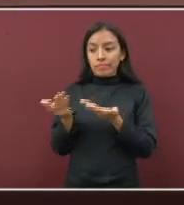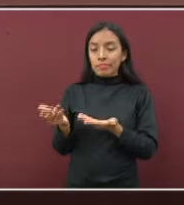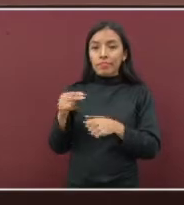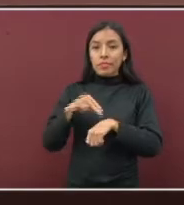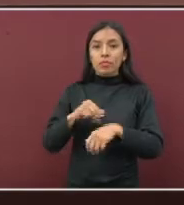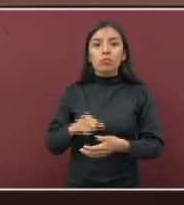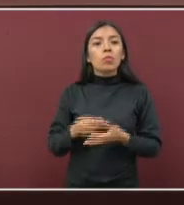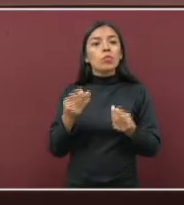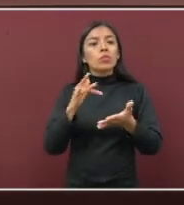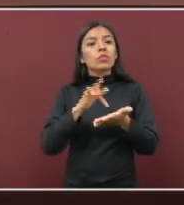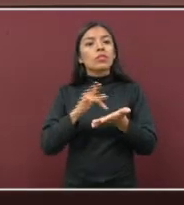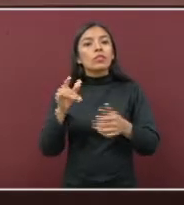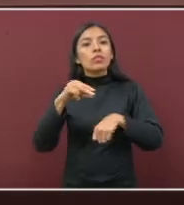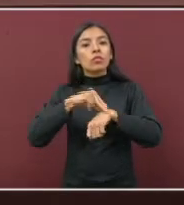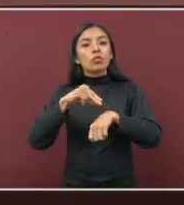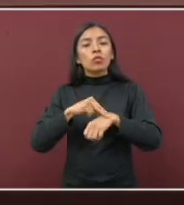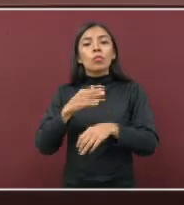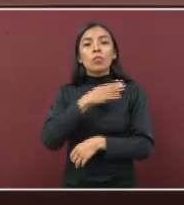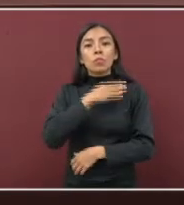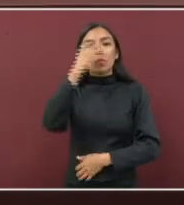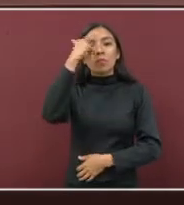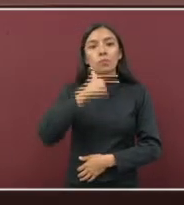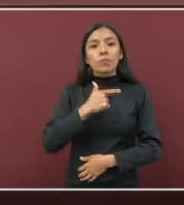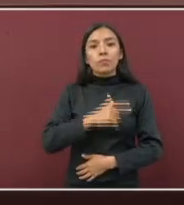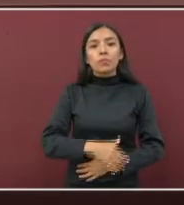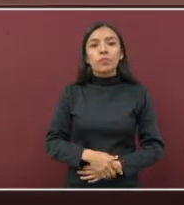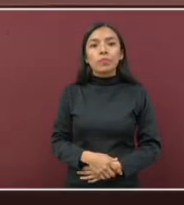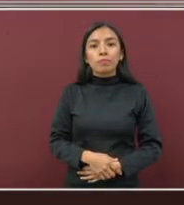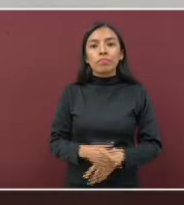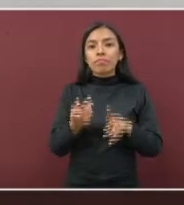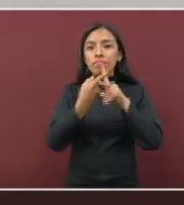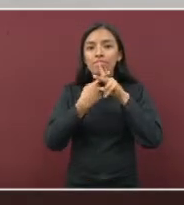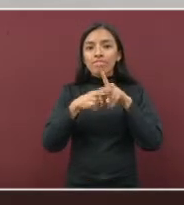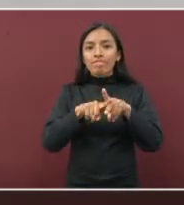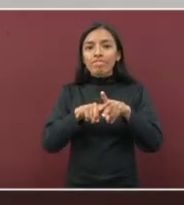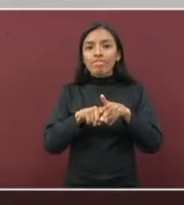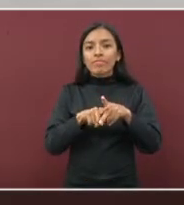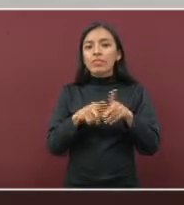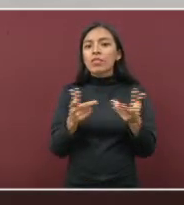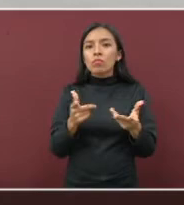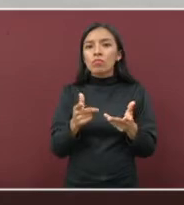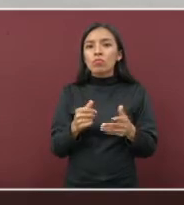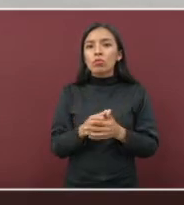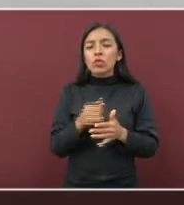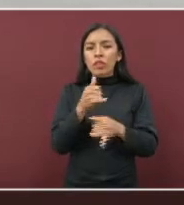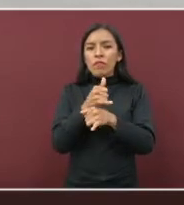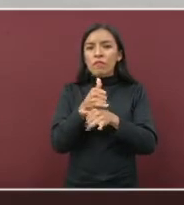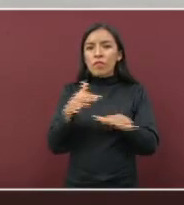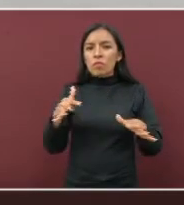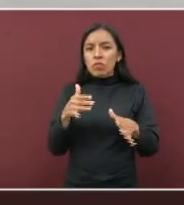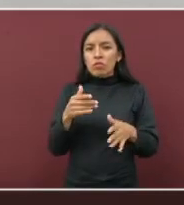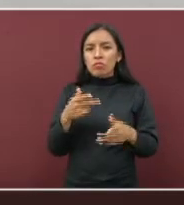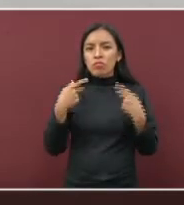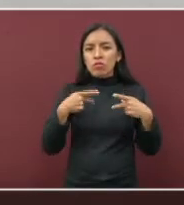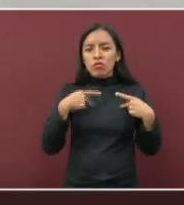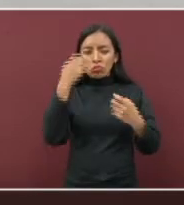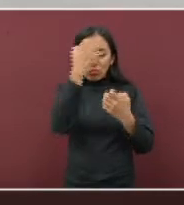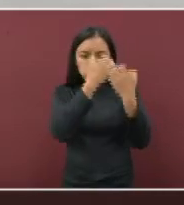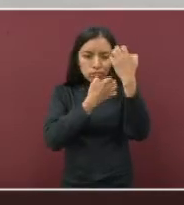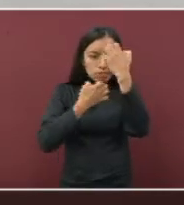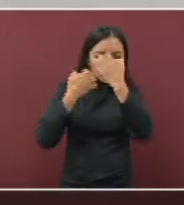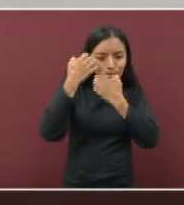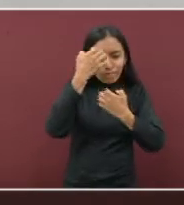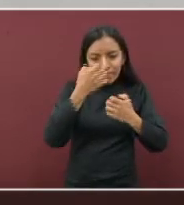gracias, doctor Ramos Salor. Muy buenas noches. Iniciamos con el resumen de los pacientes estudiados y atendidos